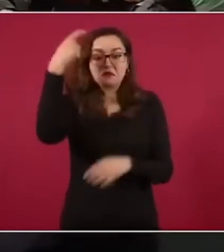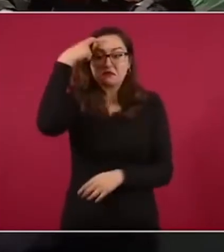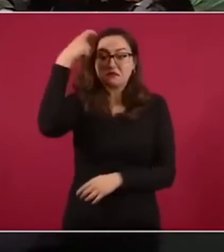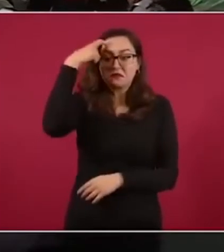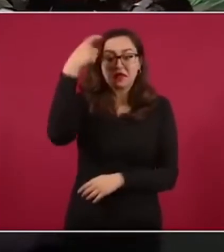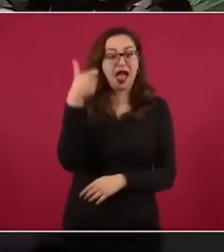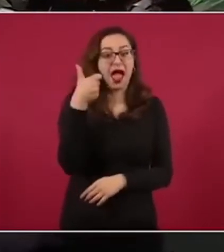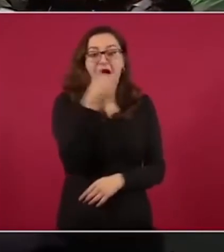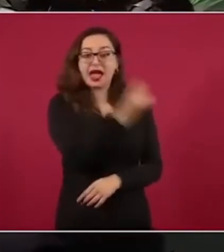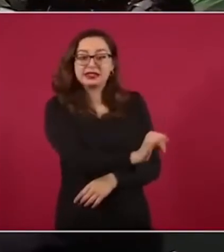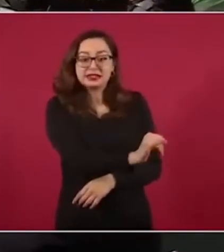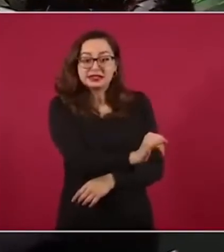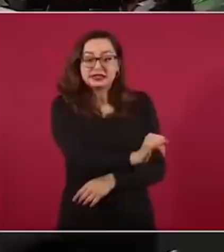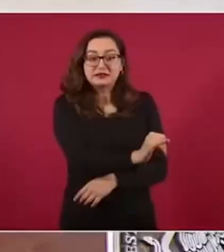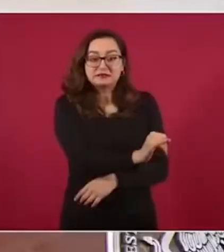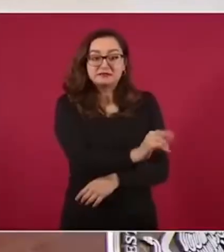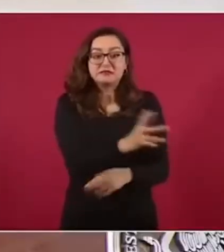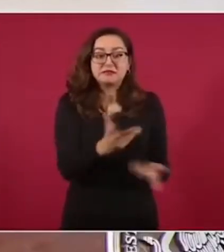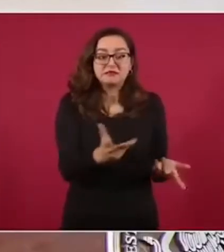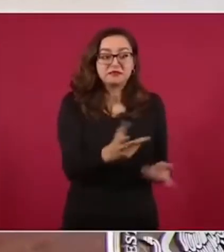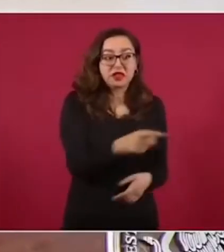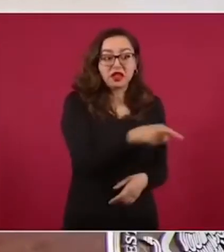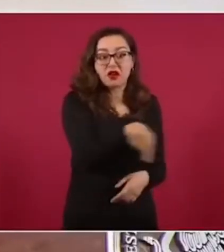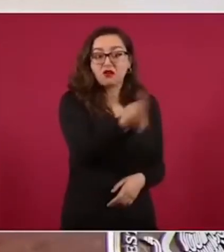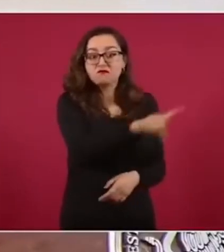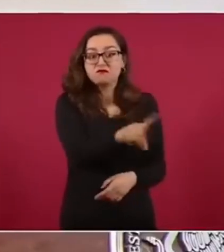todos apuestan